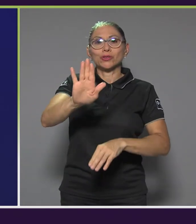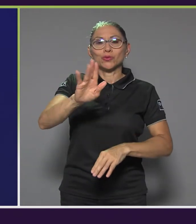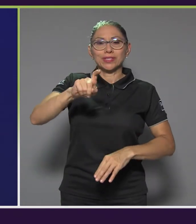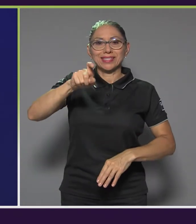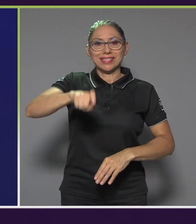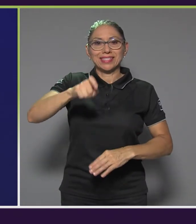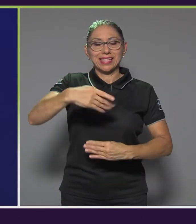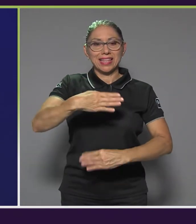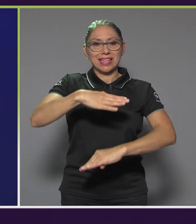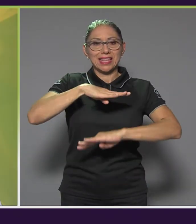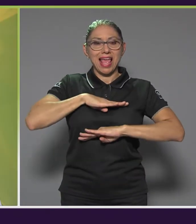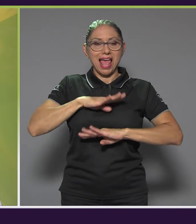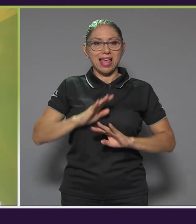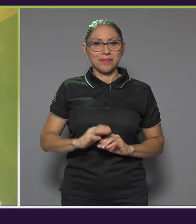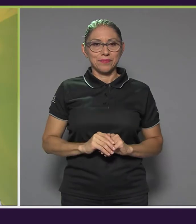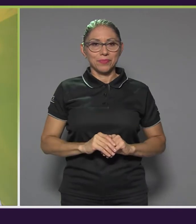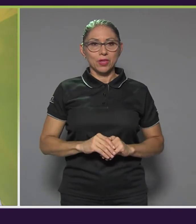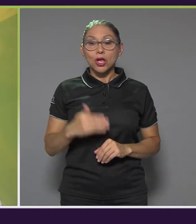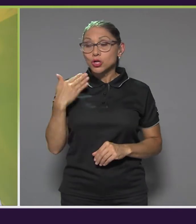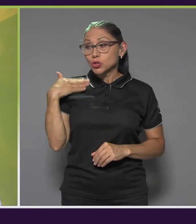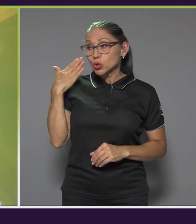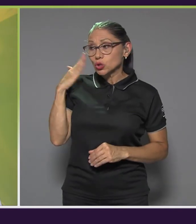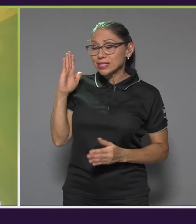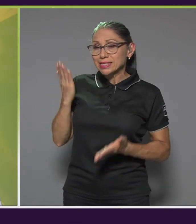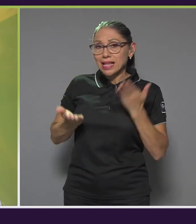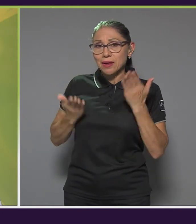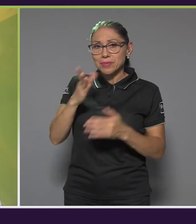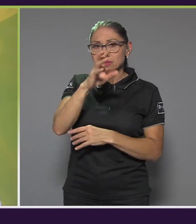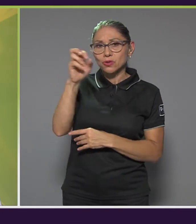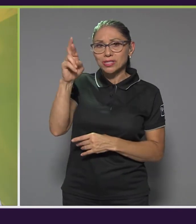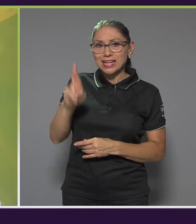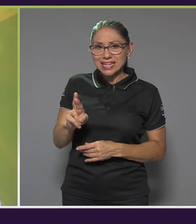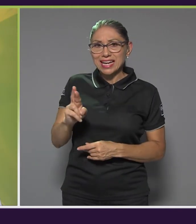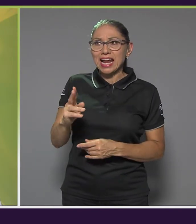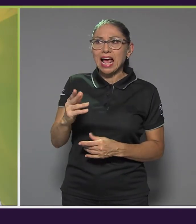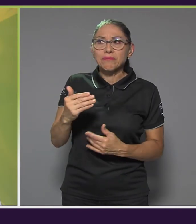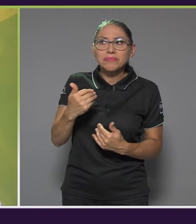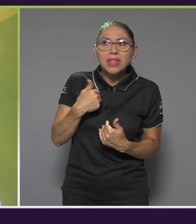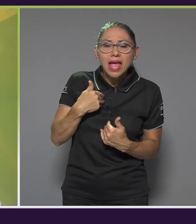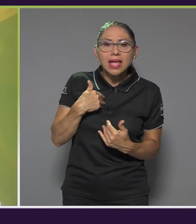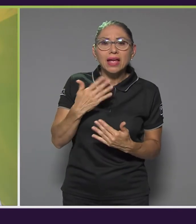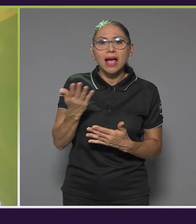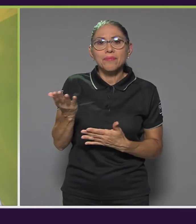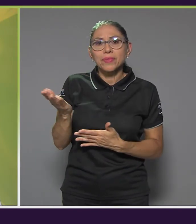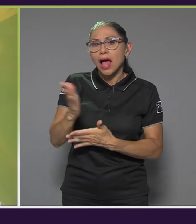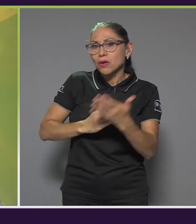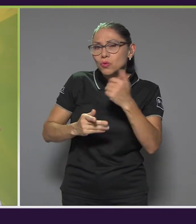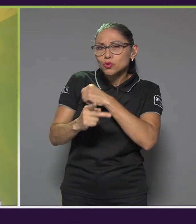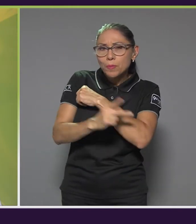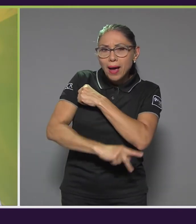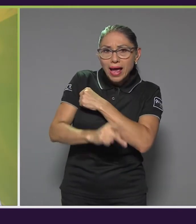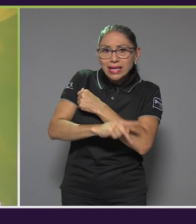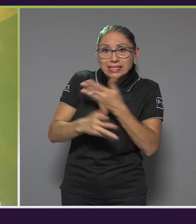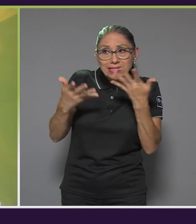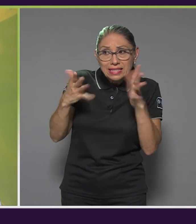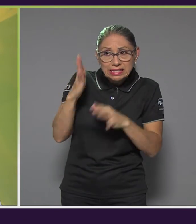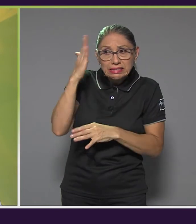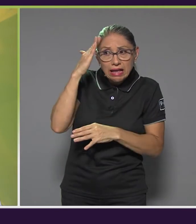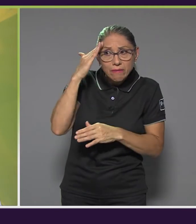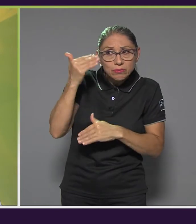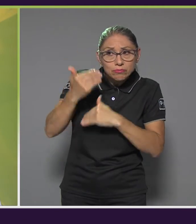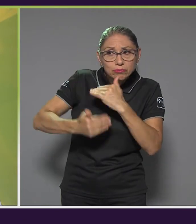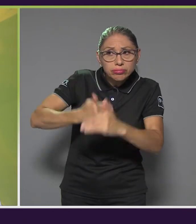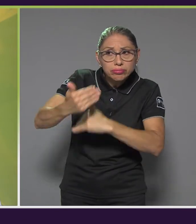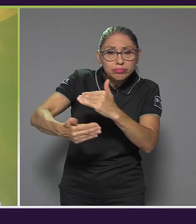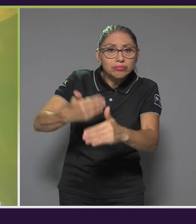siendo adaptado a entorno. Y no sé si Costa Rica de repente tenga ciertos países o ciertas iniciativas que ya se han desarrollado que de repente